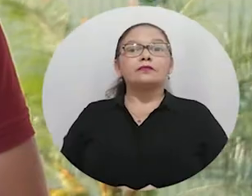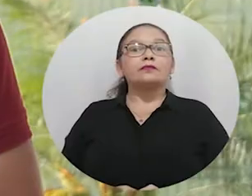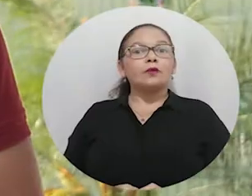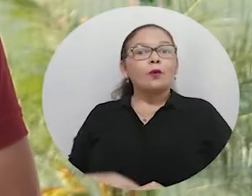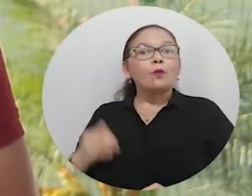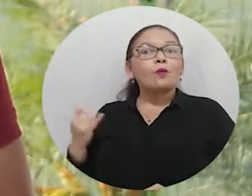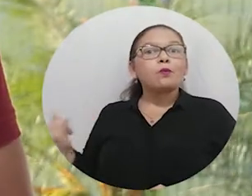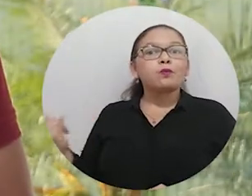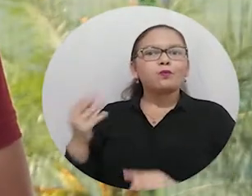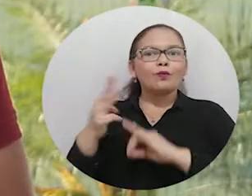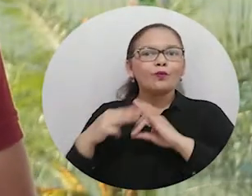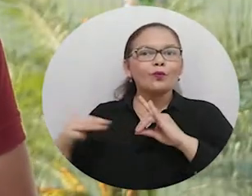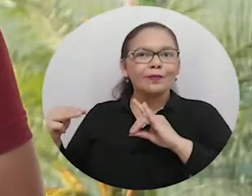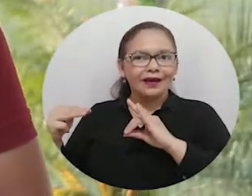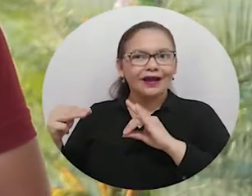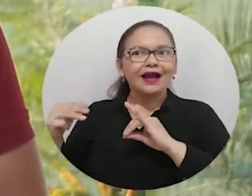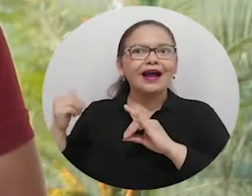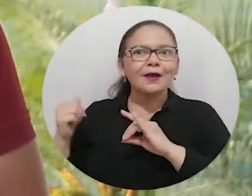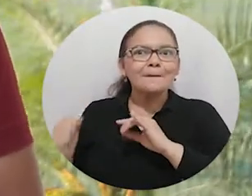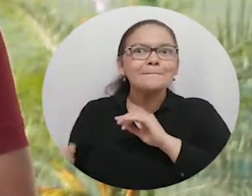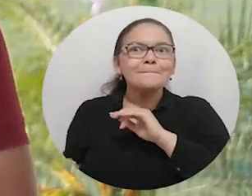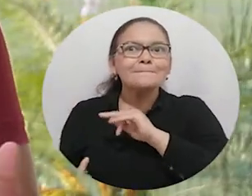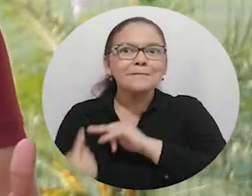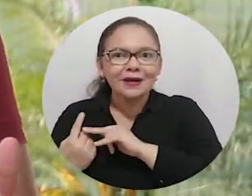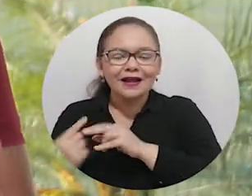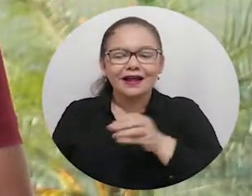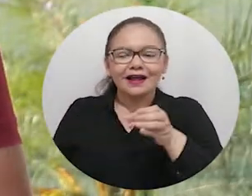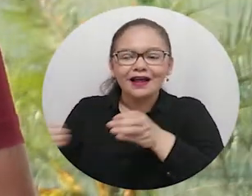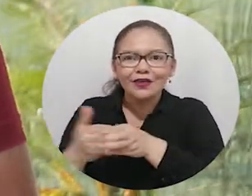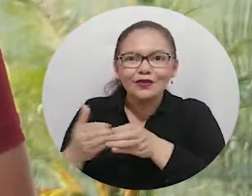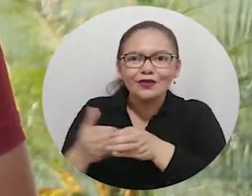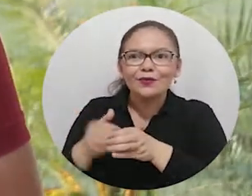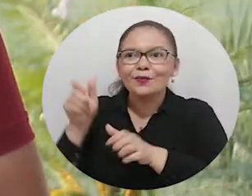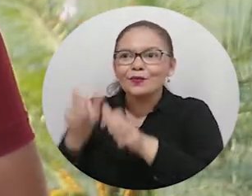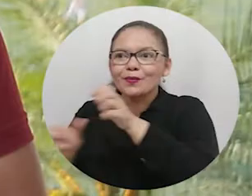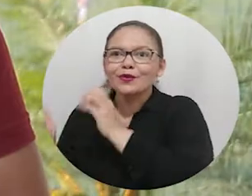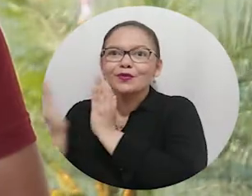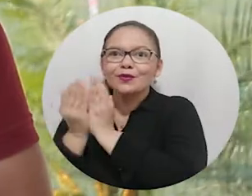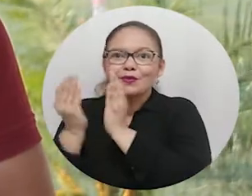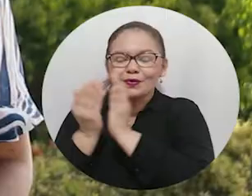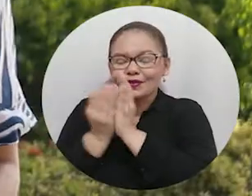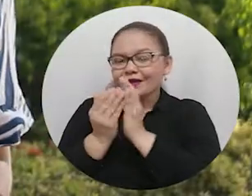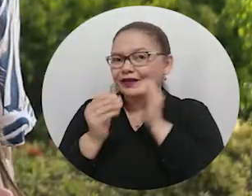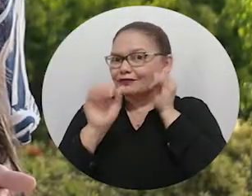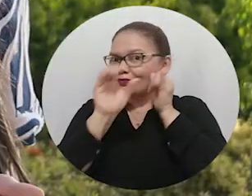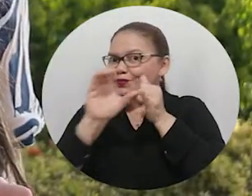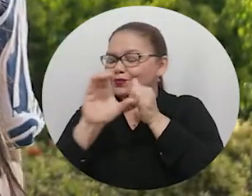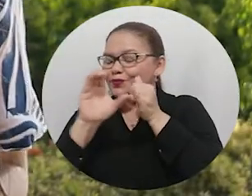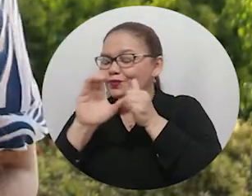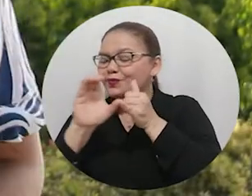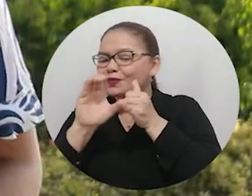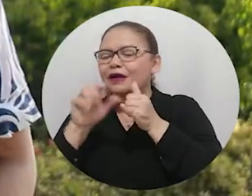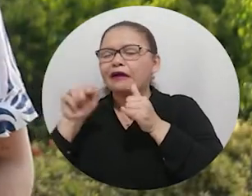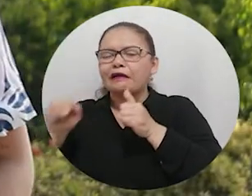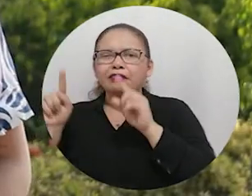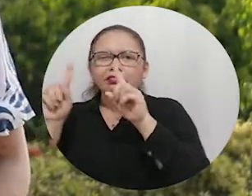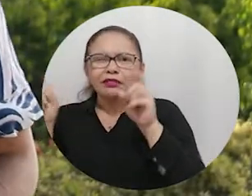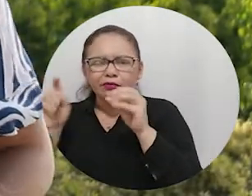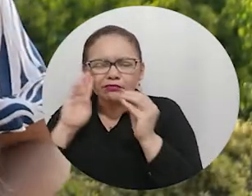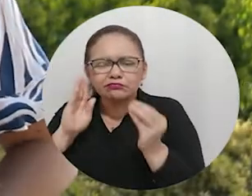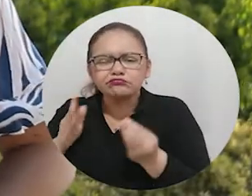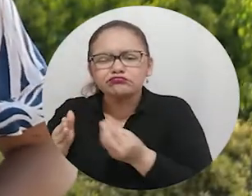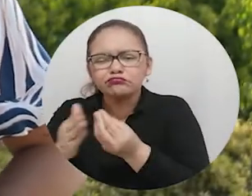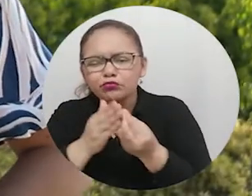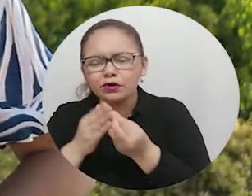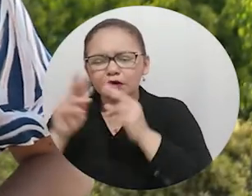En la Alma Mater fue creada la Asociación Estudiantil de Ingeniería de Sistemas AESIS. Temas académicos y de bienestar